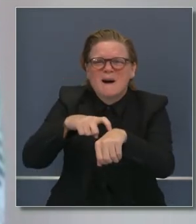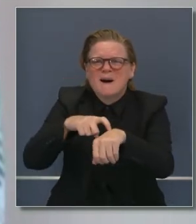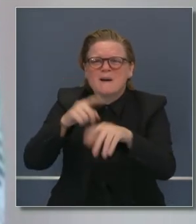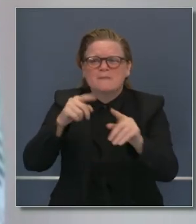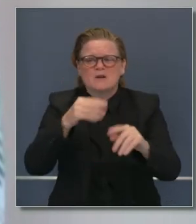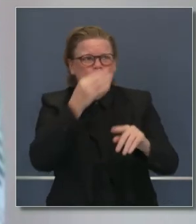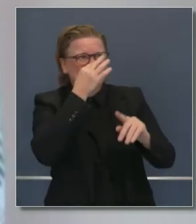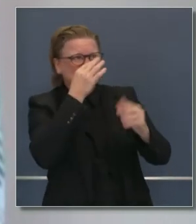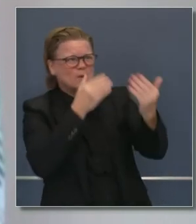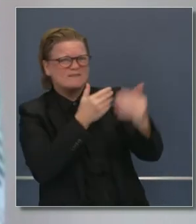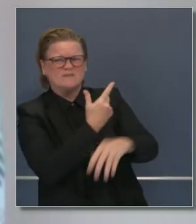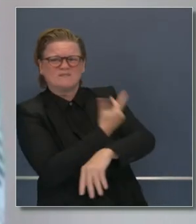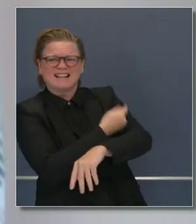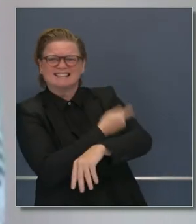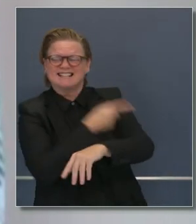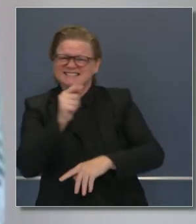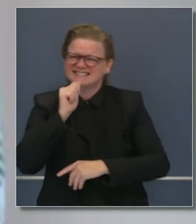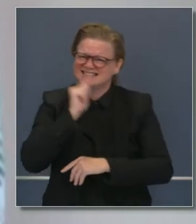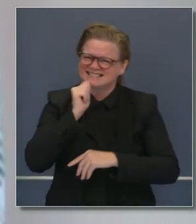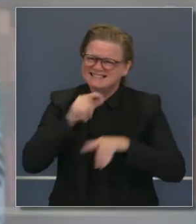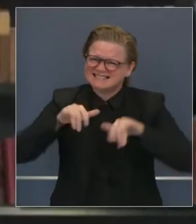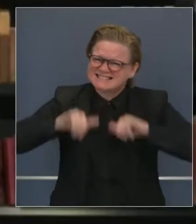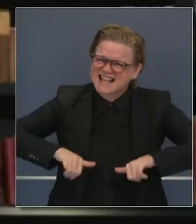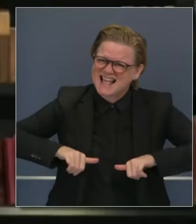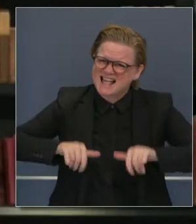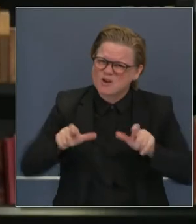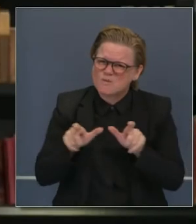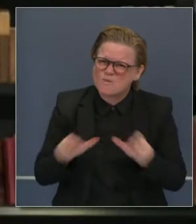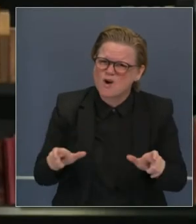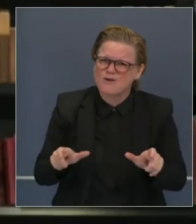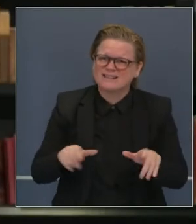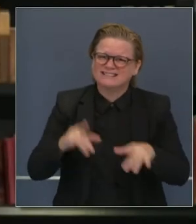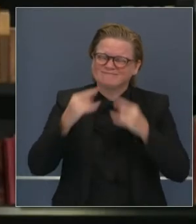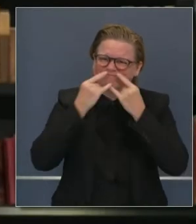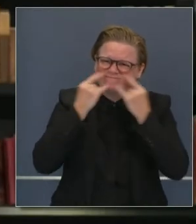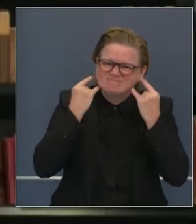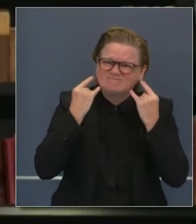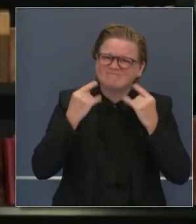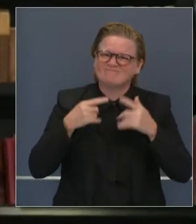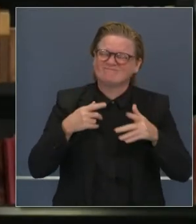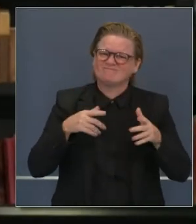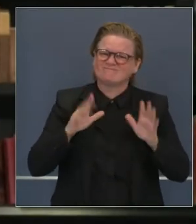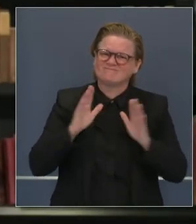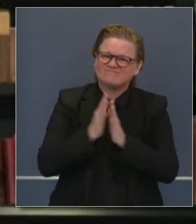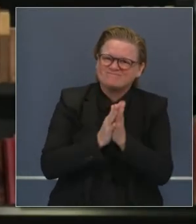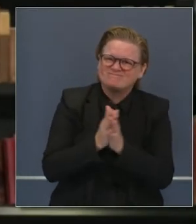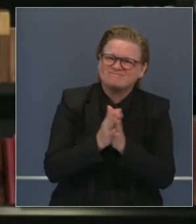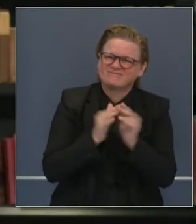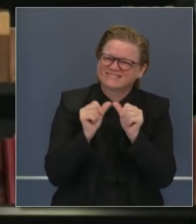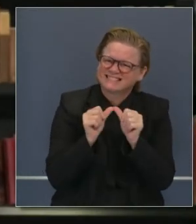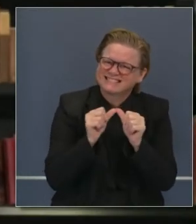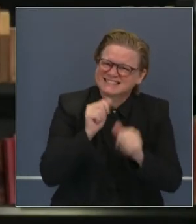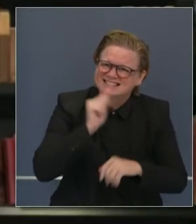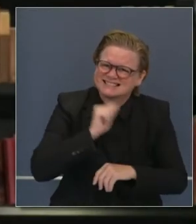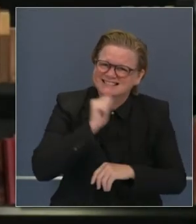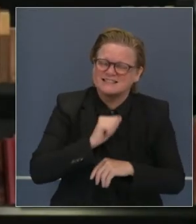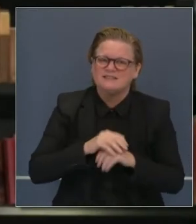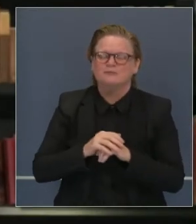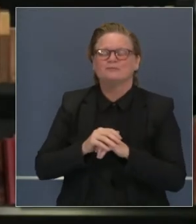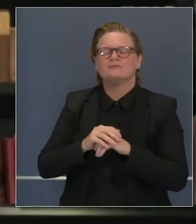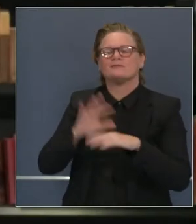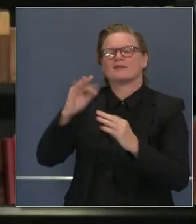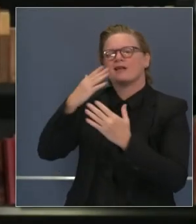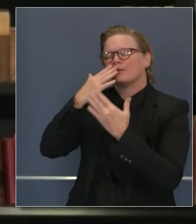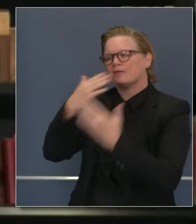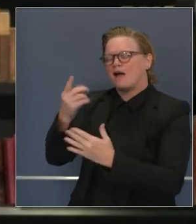pasado, este mes, son de alto riesgo. Sí, y para notar, y es importante, disculpen que no lo mencioné antes,